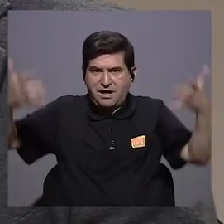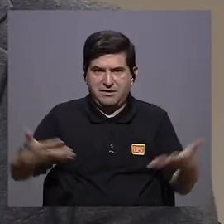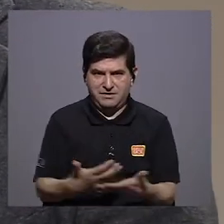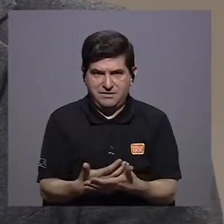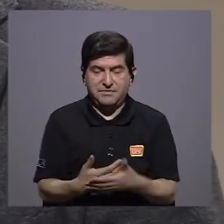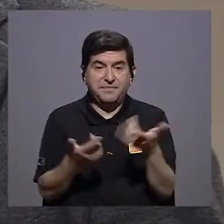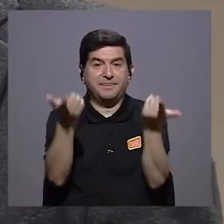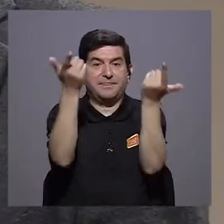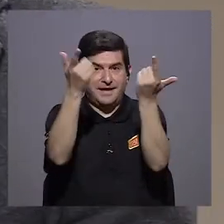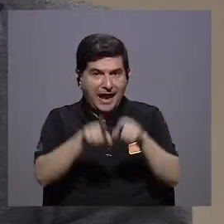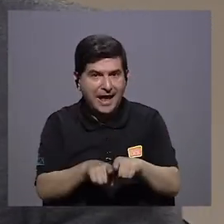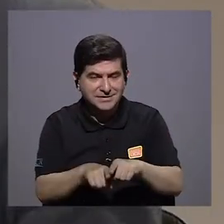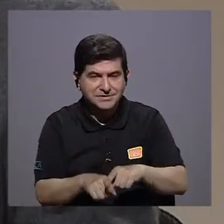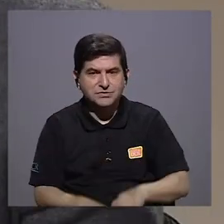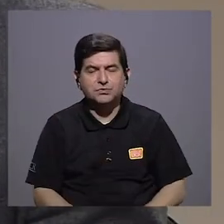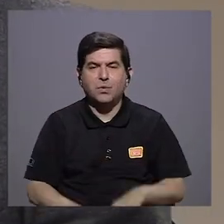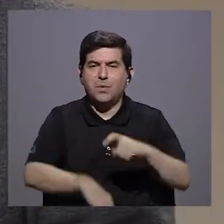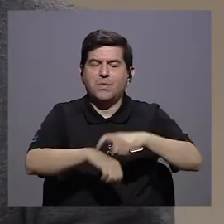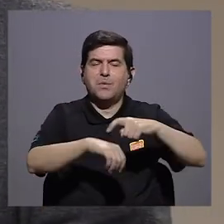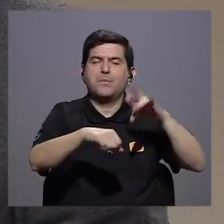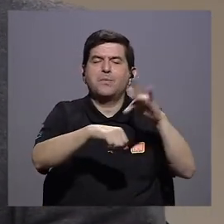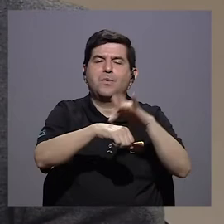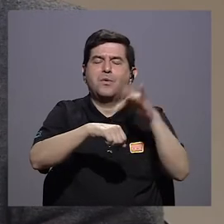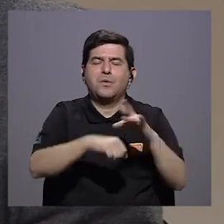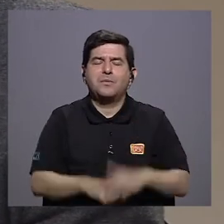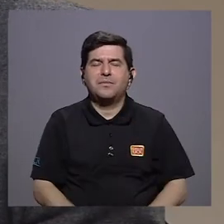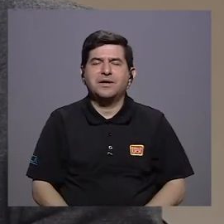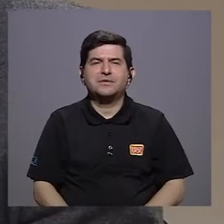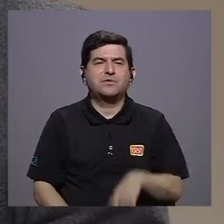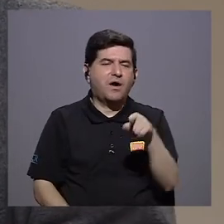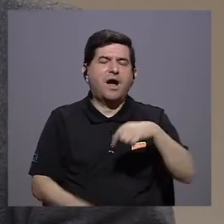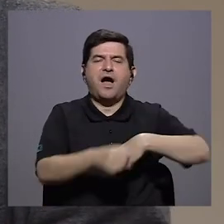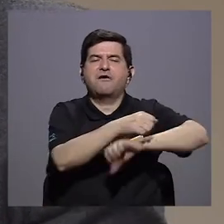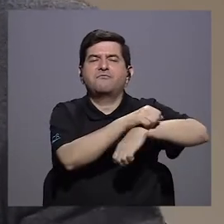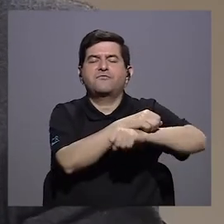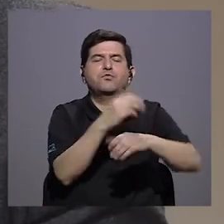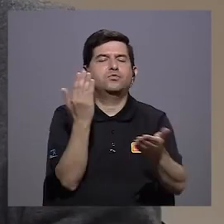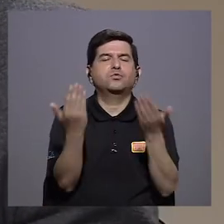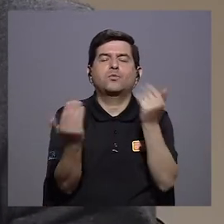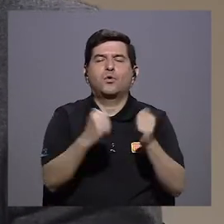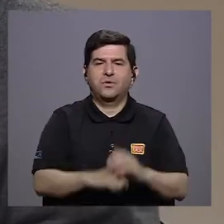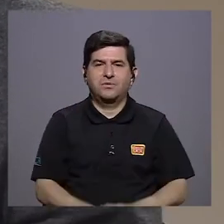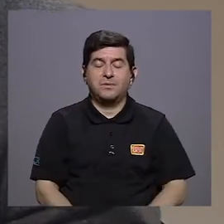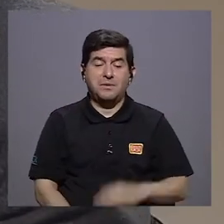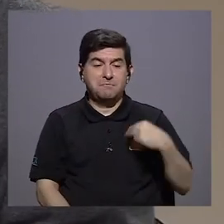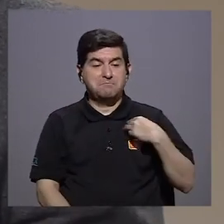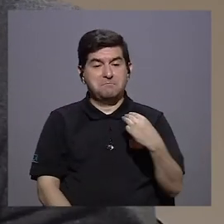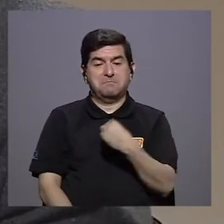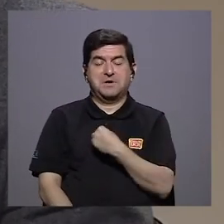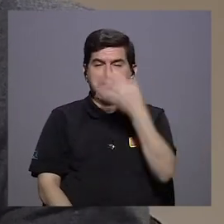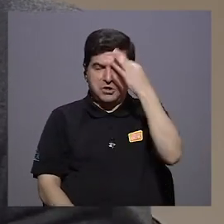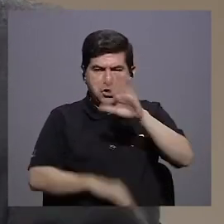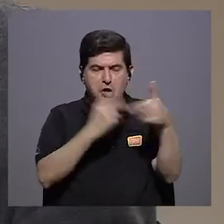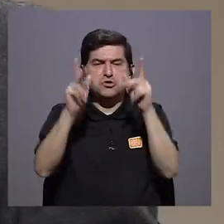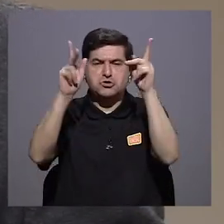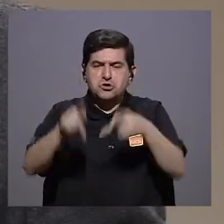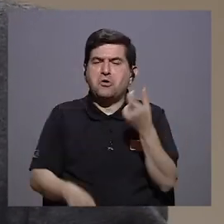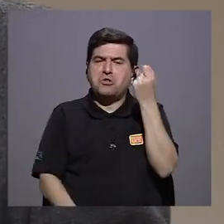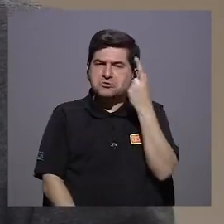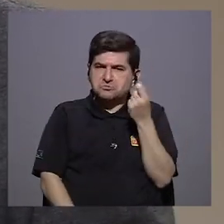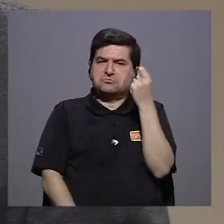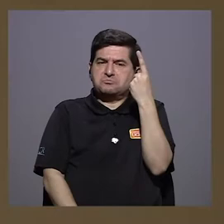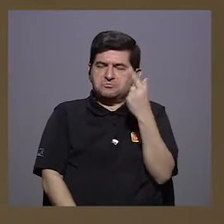pandemias. Pues en este caso, en un momento temprano de la epidemia se usó la analogía del fútbol porque tal vez el ministerio creyó que todo mundo